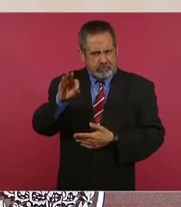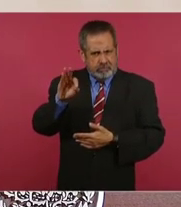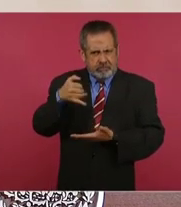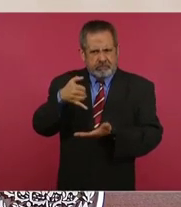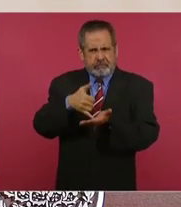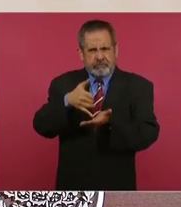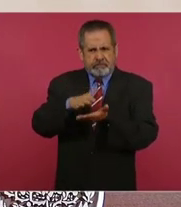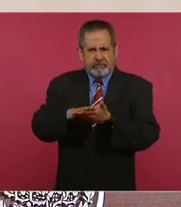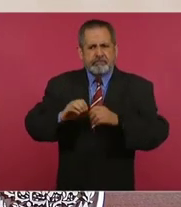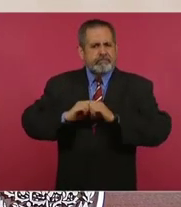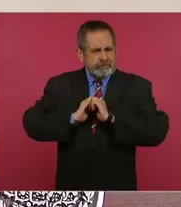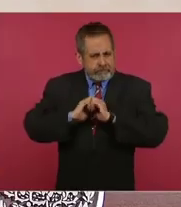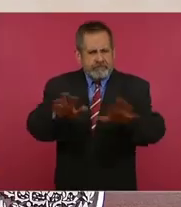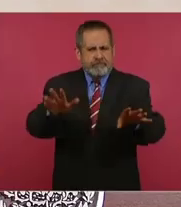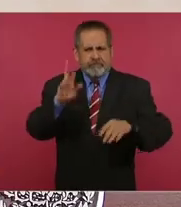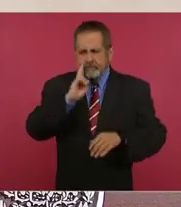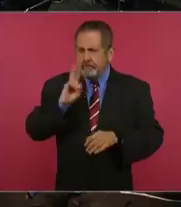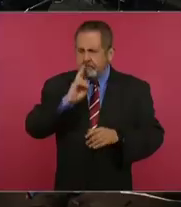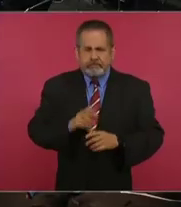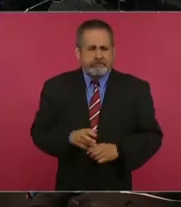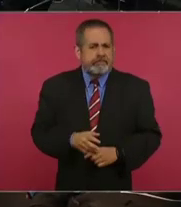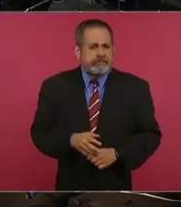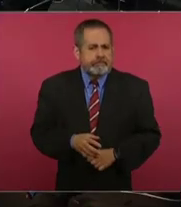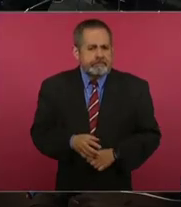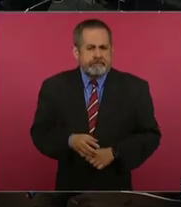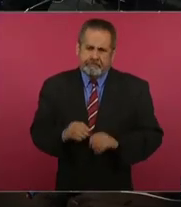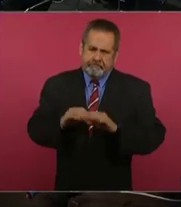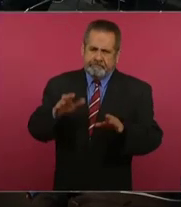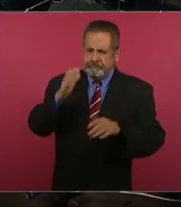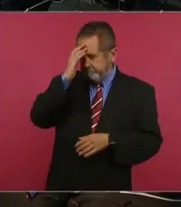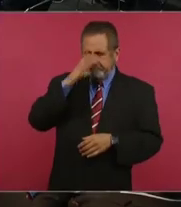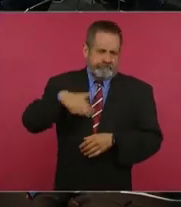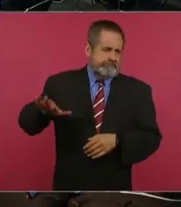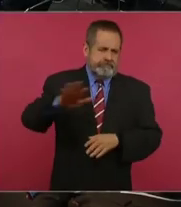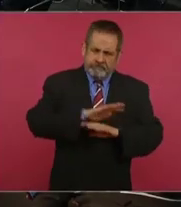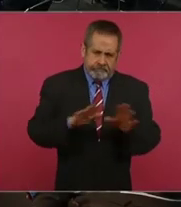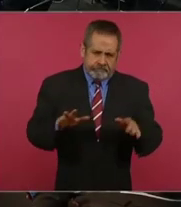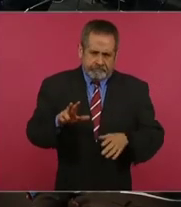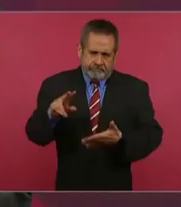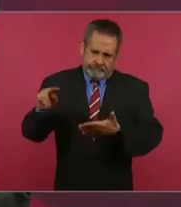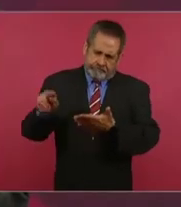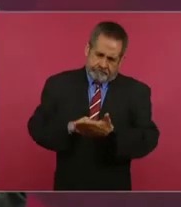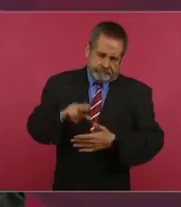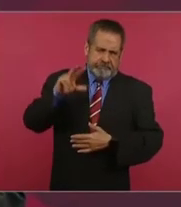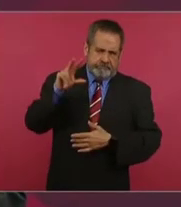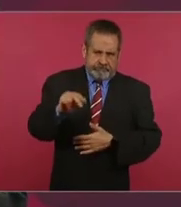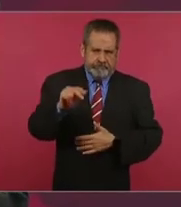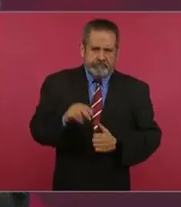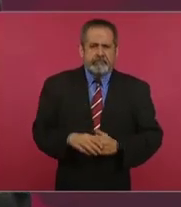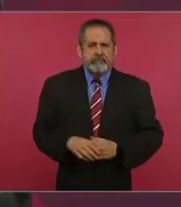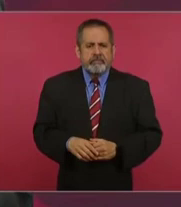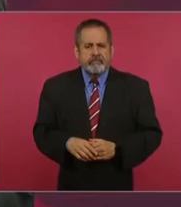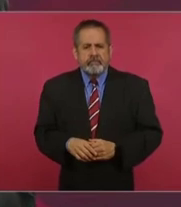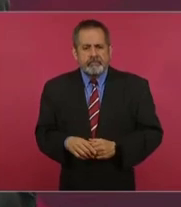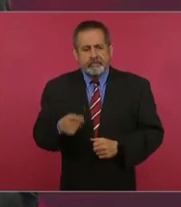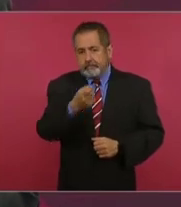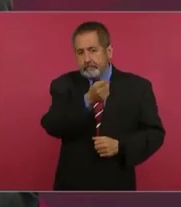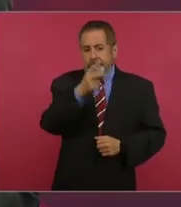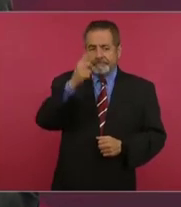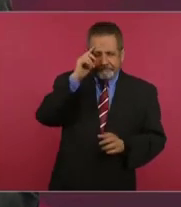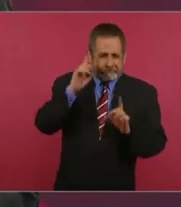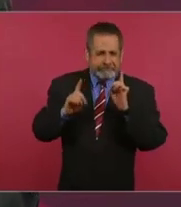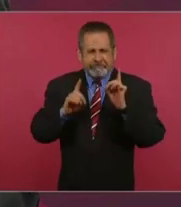a ver si ya lo publicaron y se da a conocer, porque había ahí la duda,